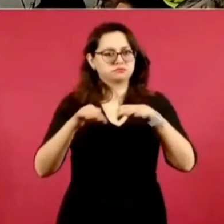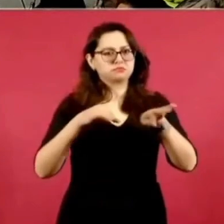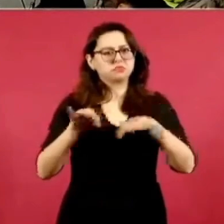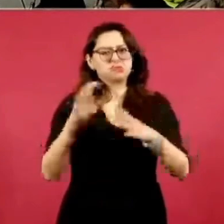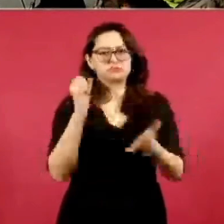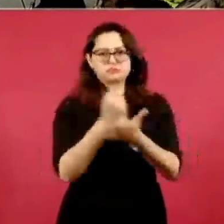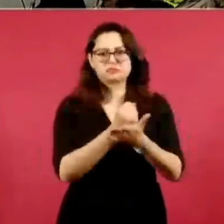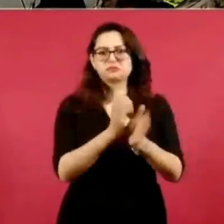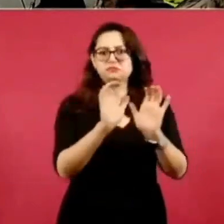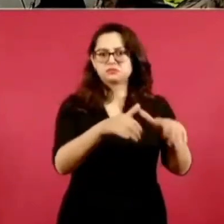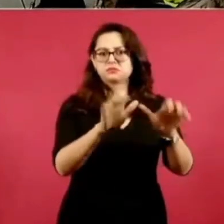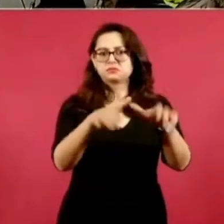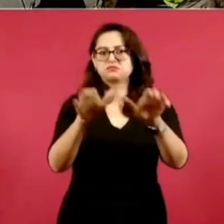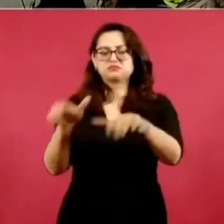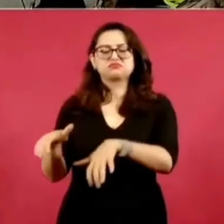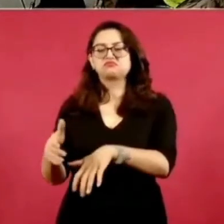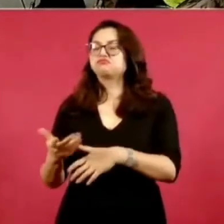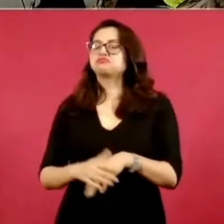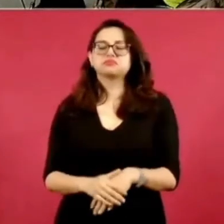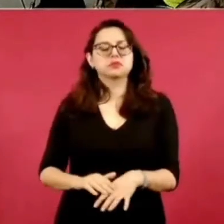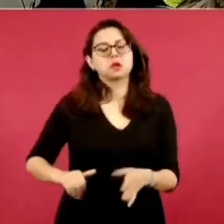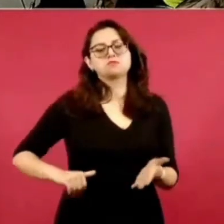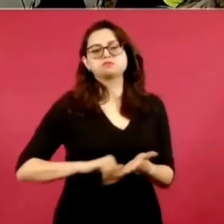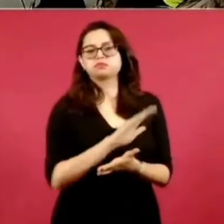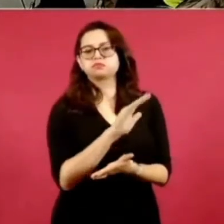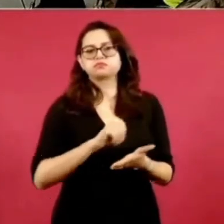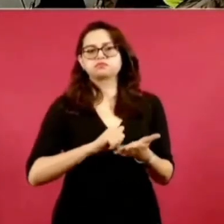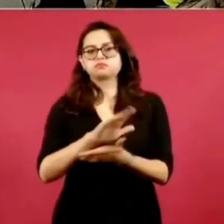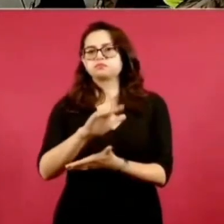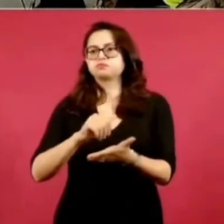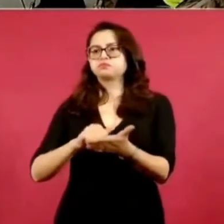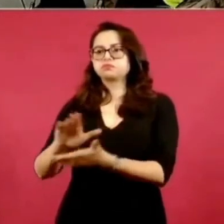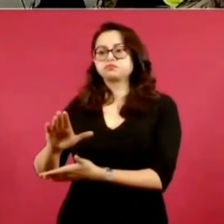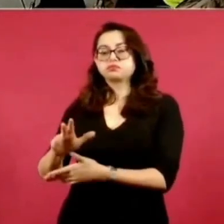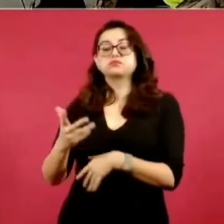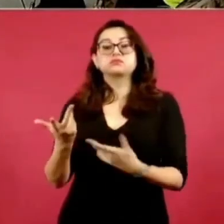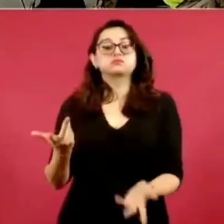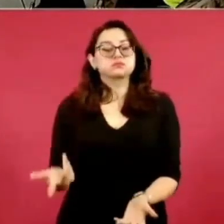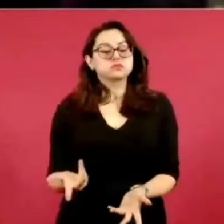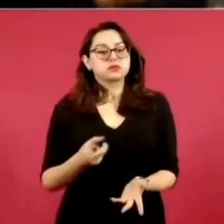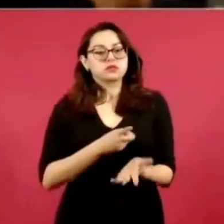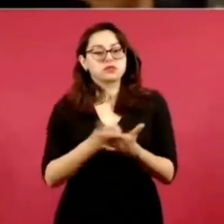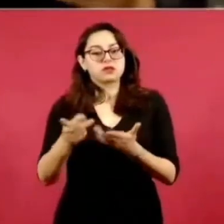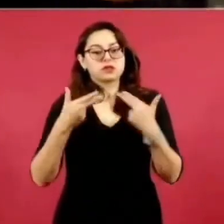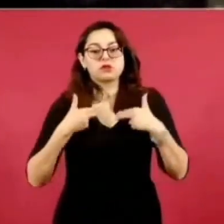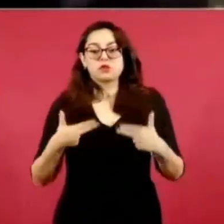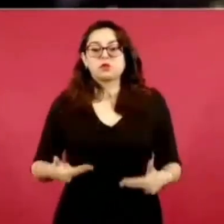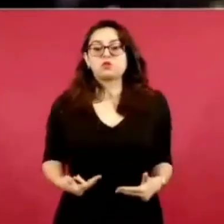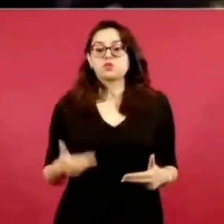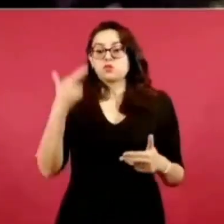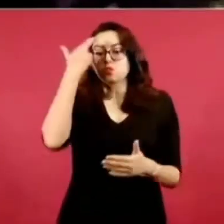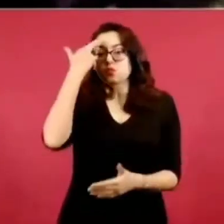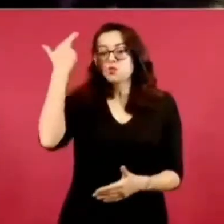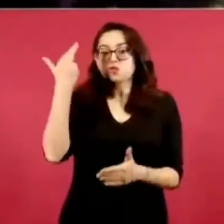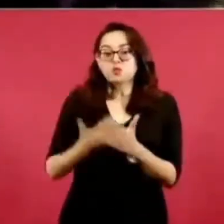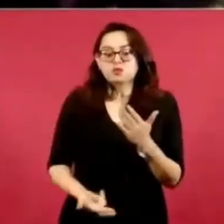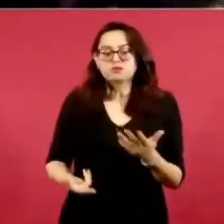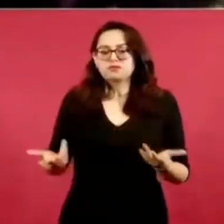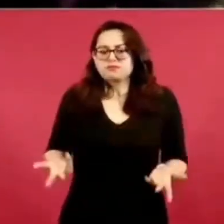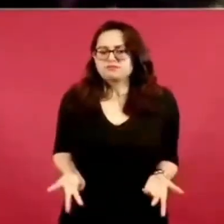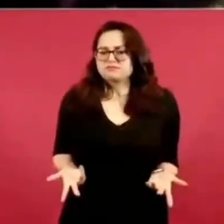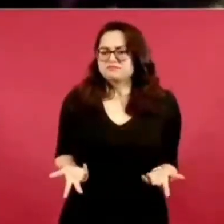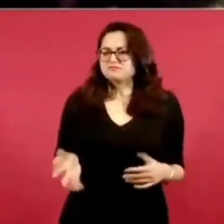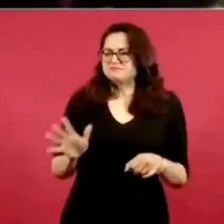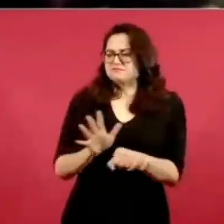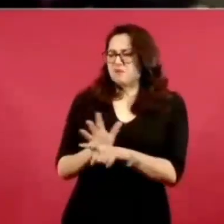obviamente de estas personas en el tema de derechos humanos también. Son personas, esta es la denuncia que están haciendo, confiables, preparadas